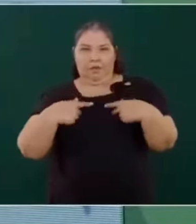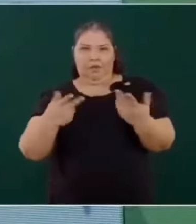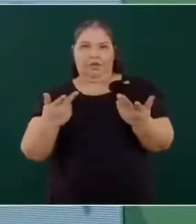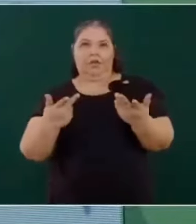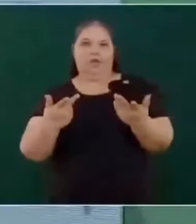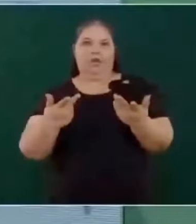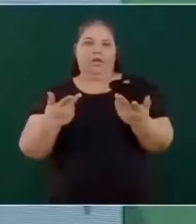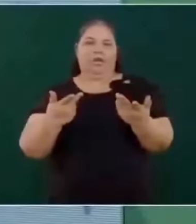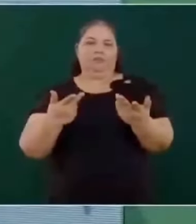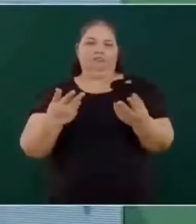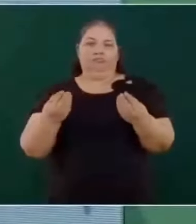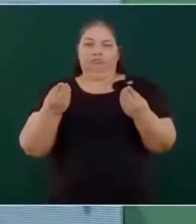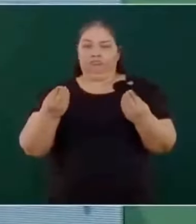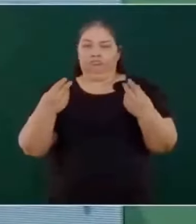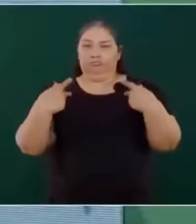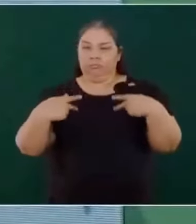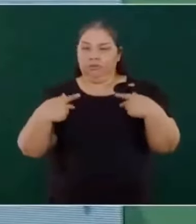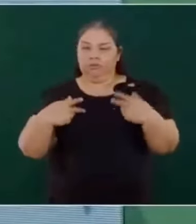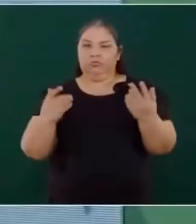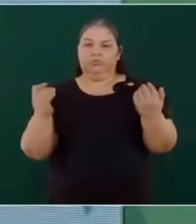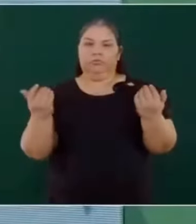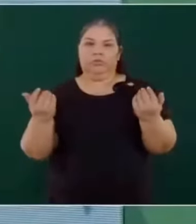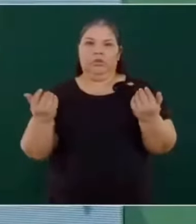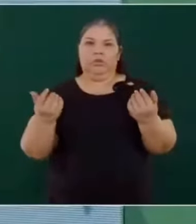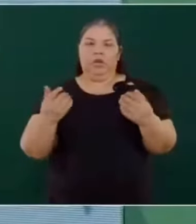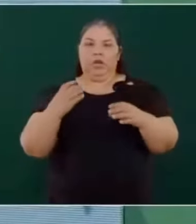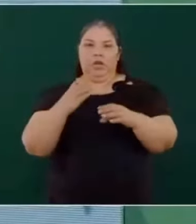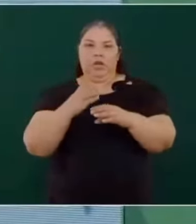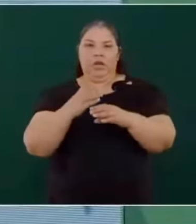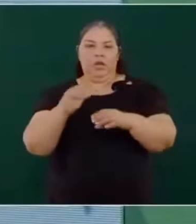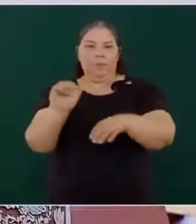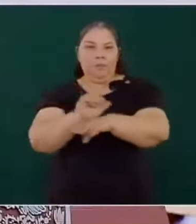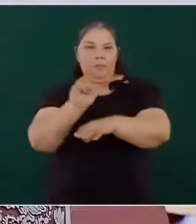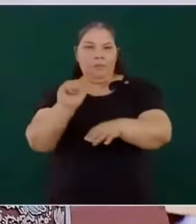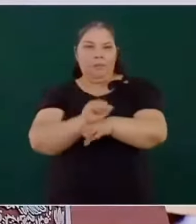tiene que pasar mucho tiempo en el automóvil.